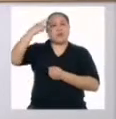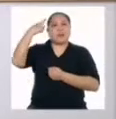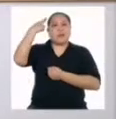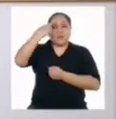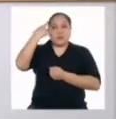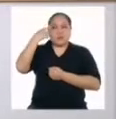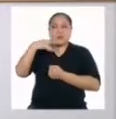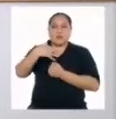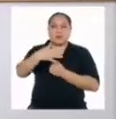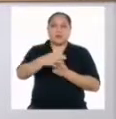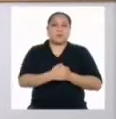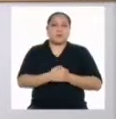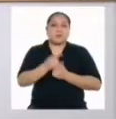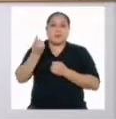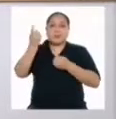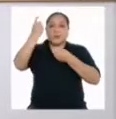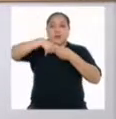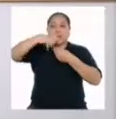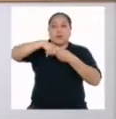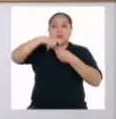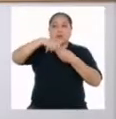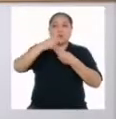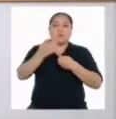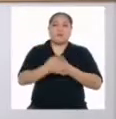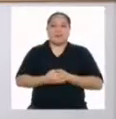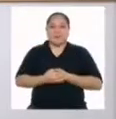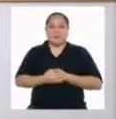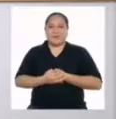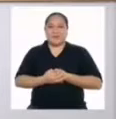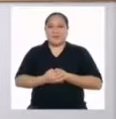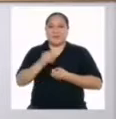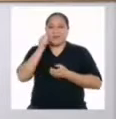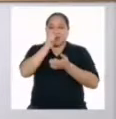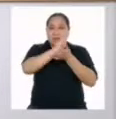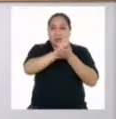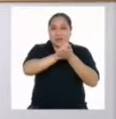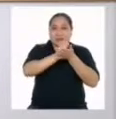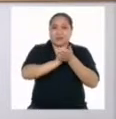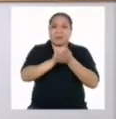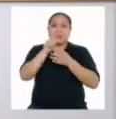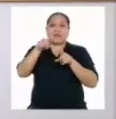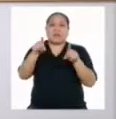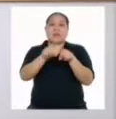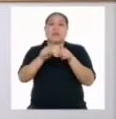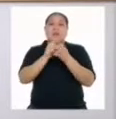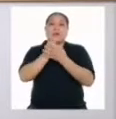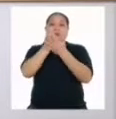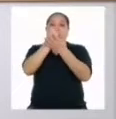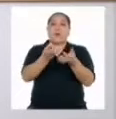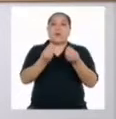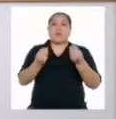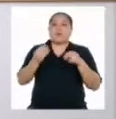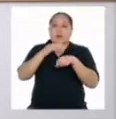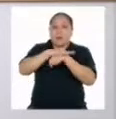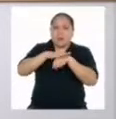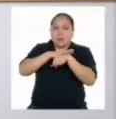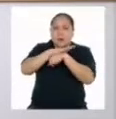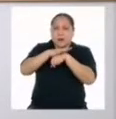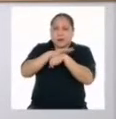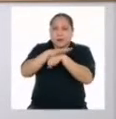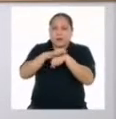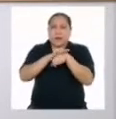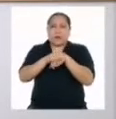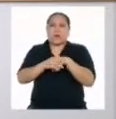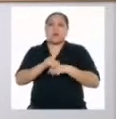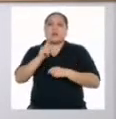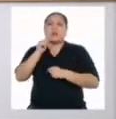reflexión posterior, que incluiremos en la reseña. Y además serán muy útiles, tanto en la planificación,